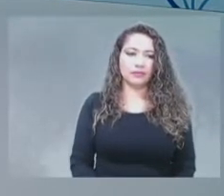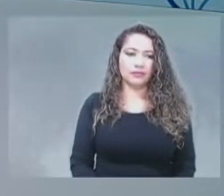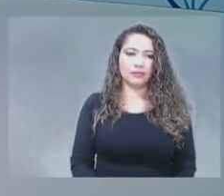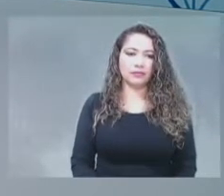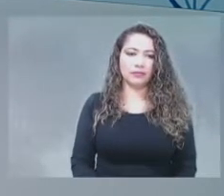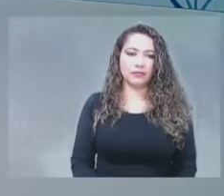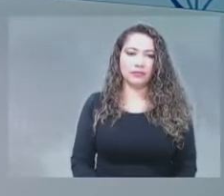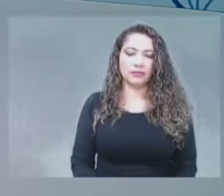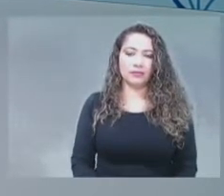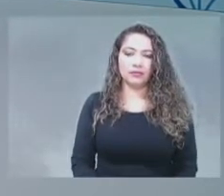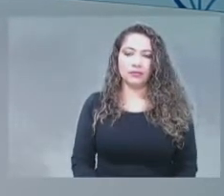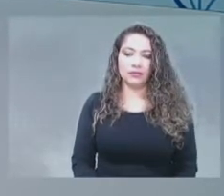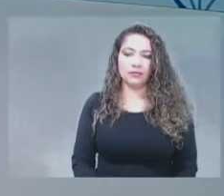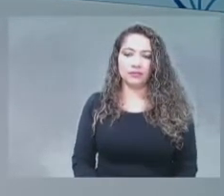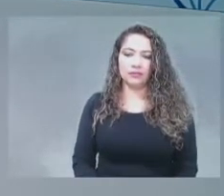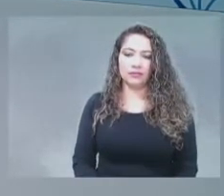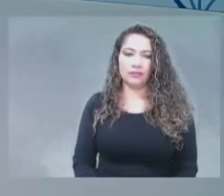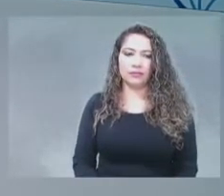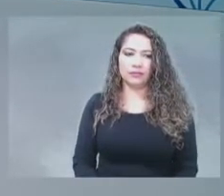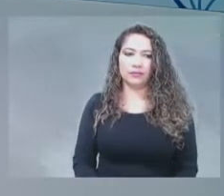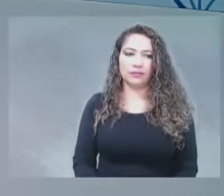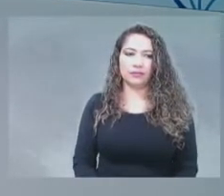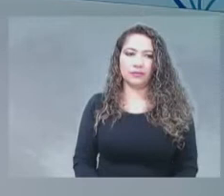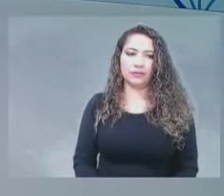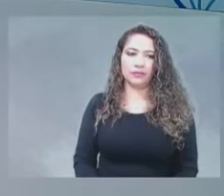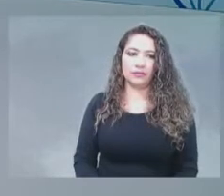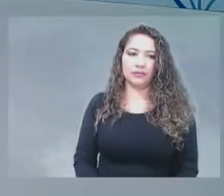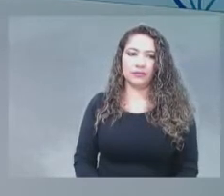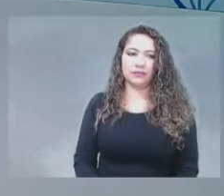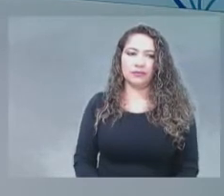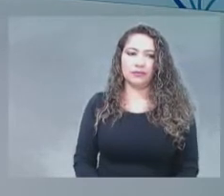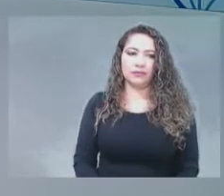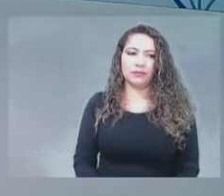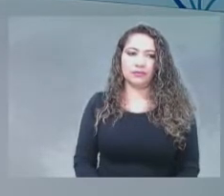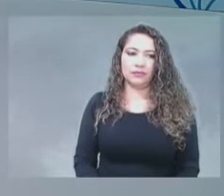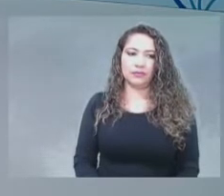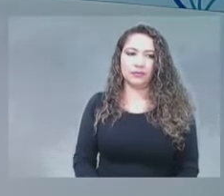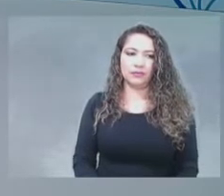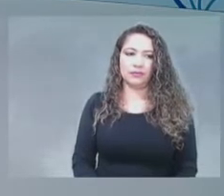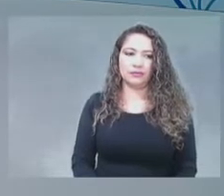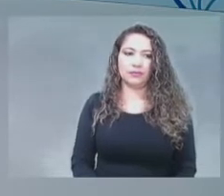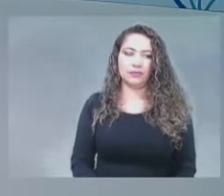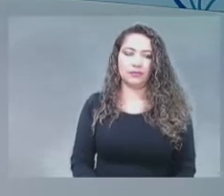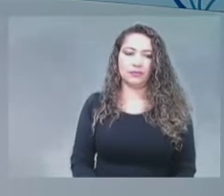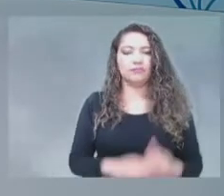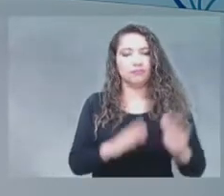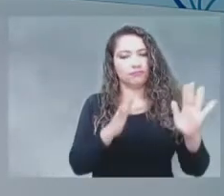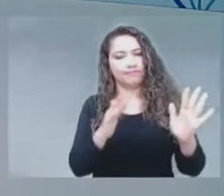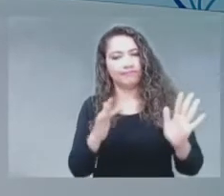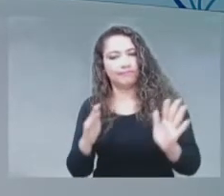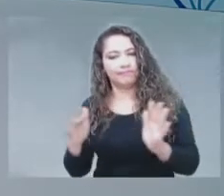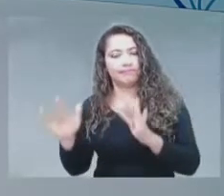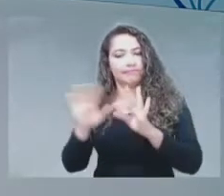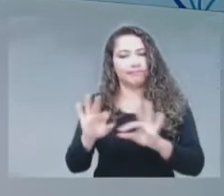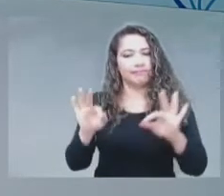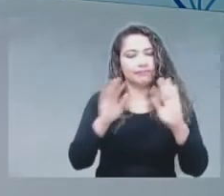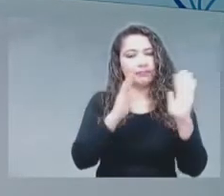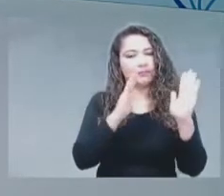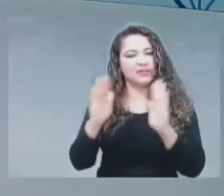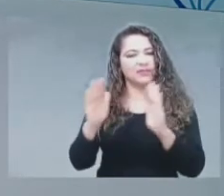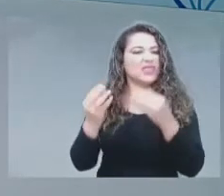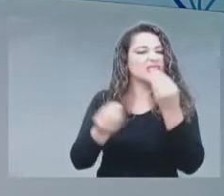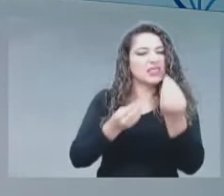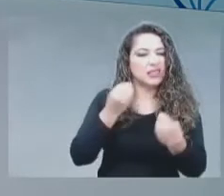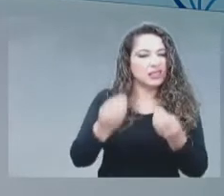¿Para dónde vamos con esto? ¿Qué estamos haciendo? Bueno, tengamos en cuenta que en los dos últimos